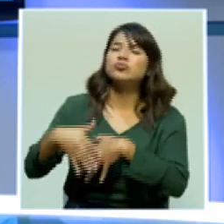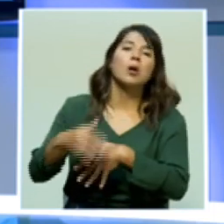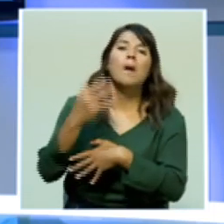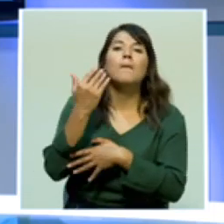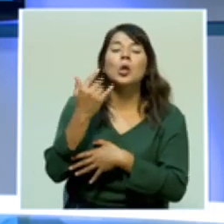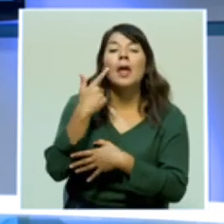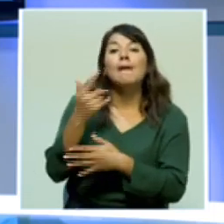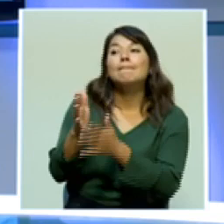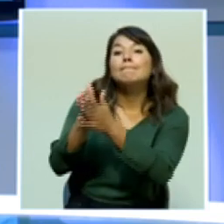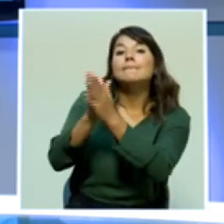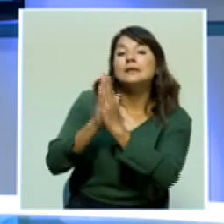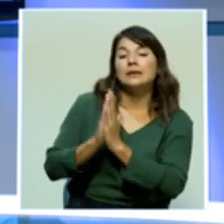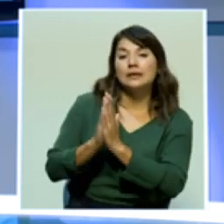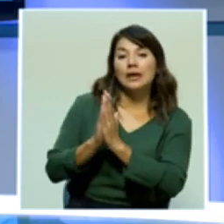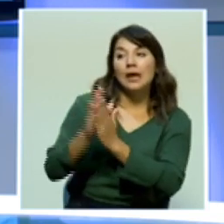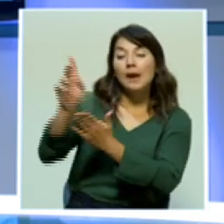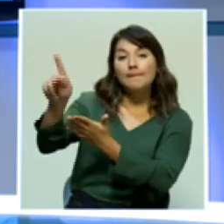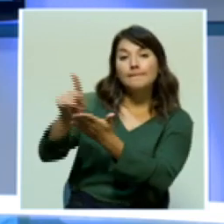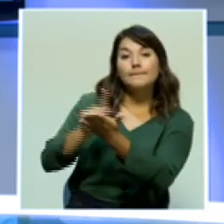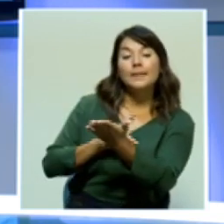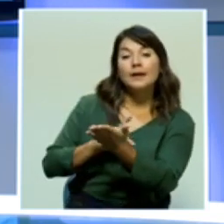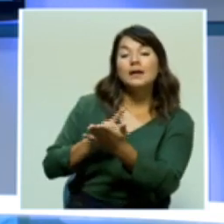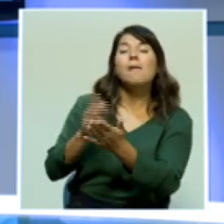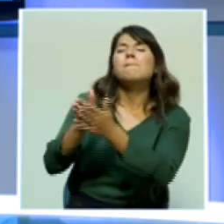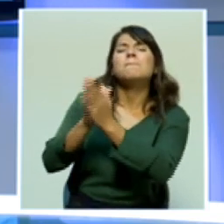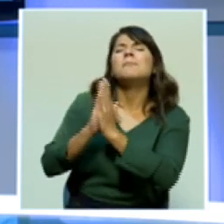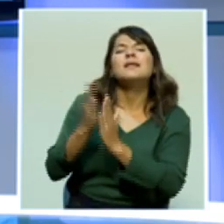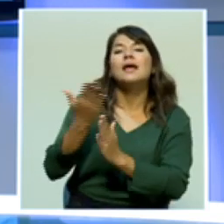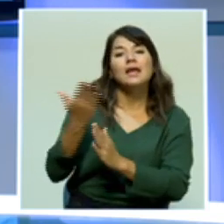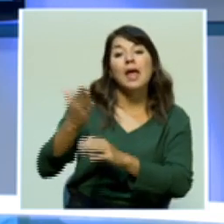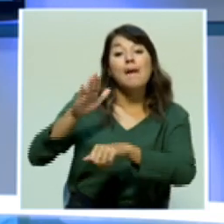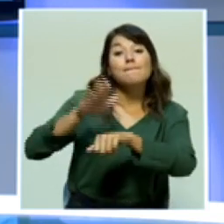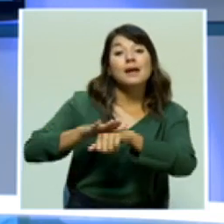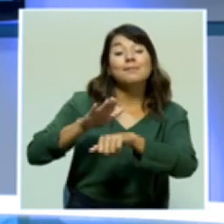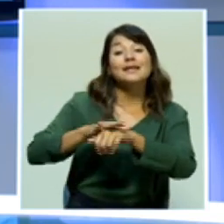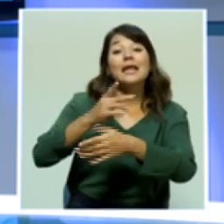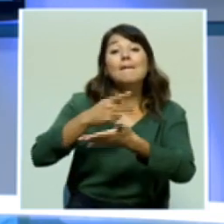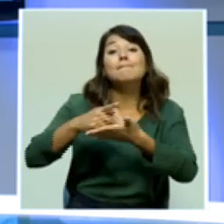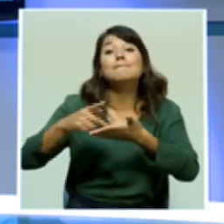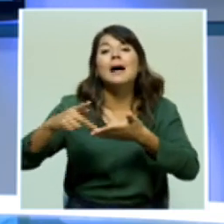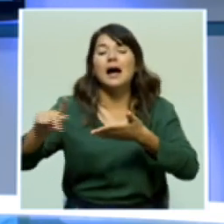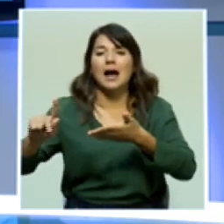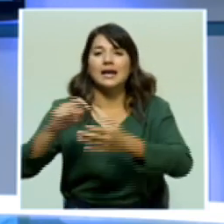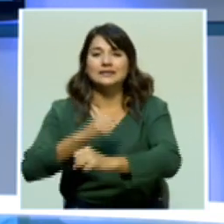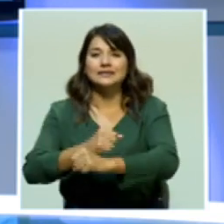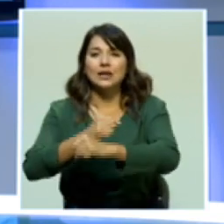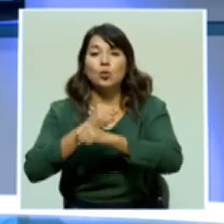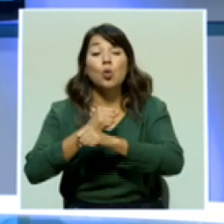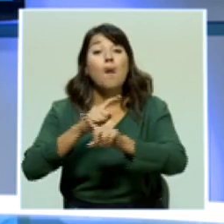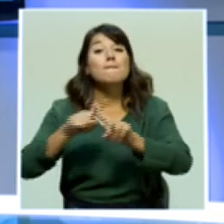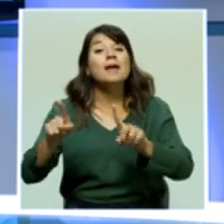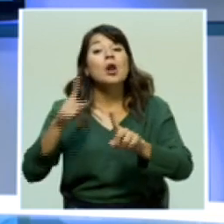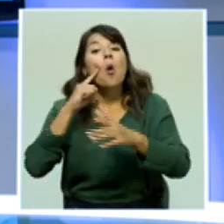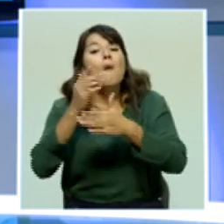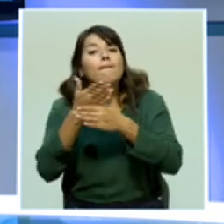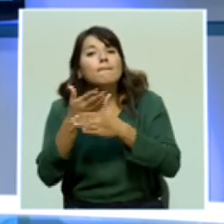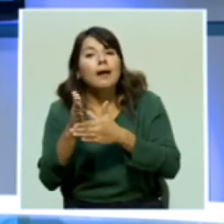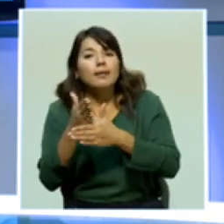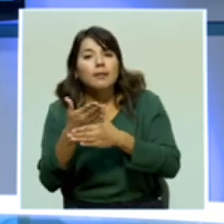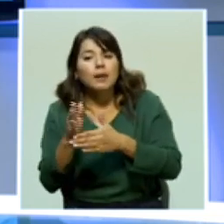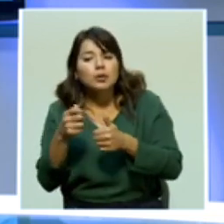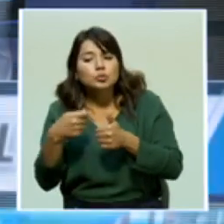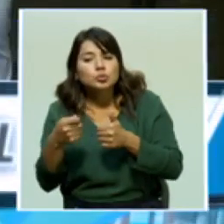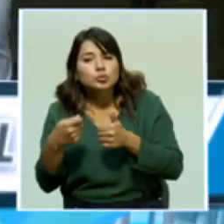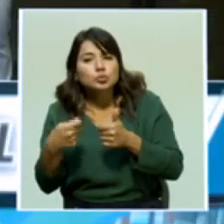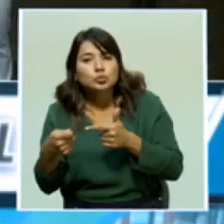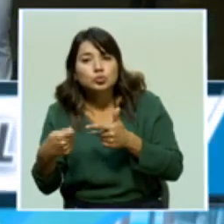entre otras cosas, el pago que el pago del cánion se haga de manera fraccionada. La periodista